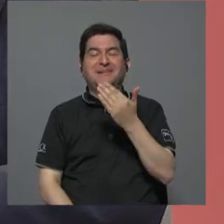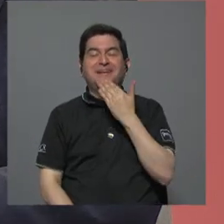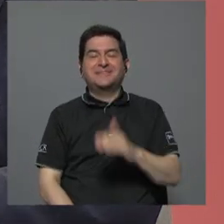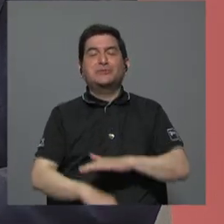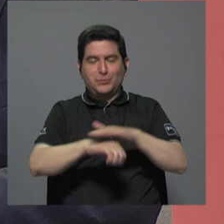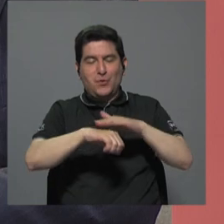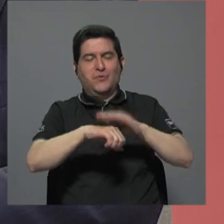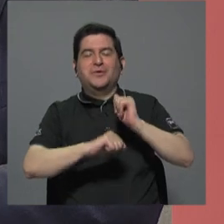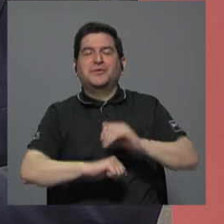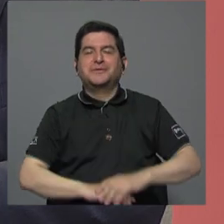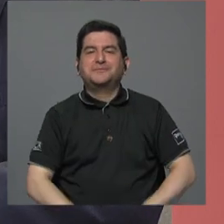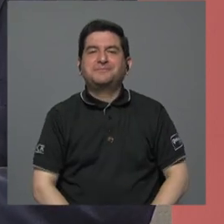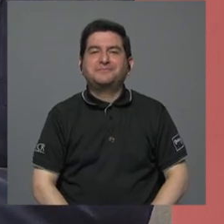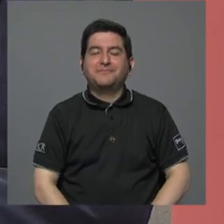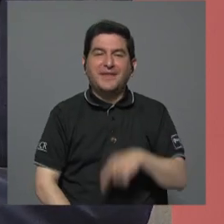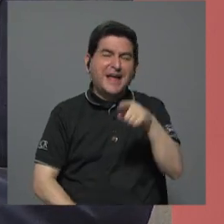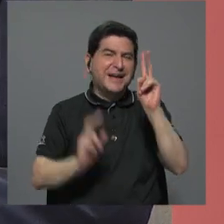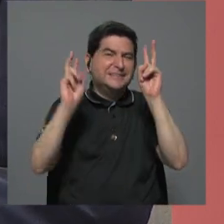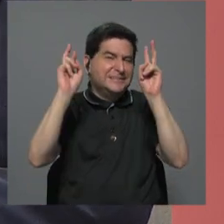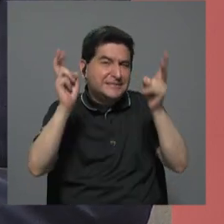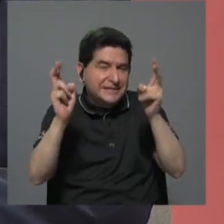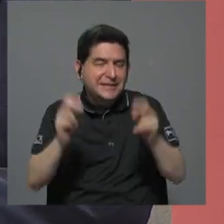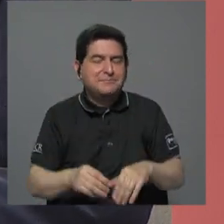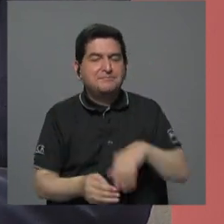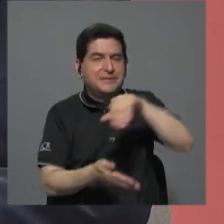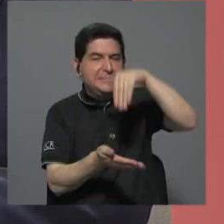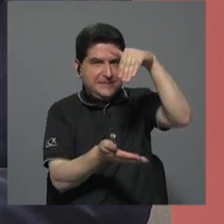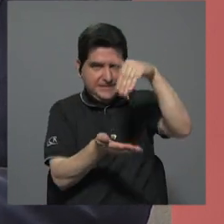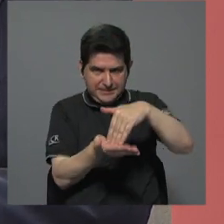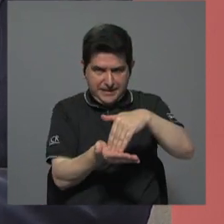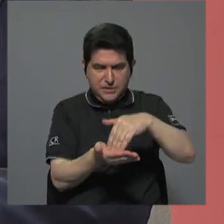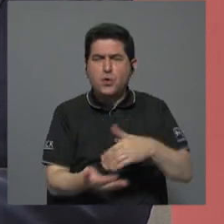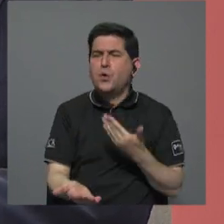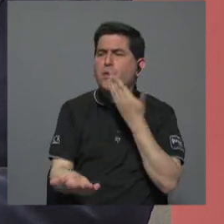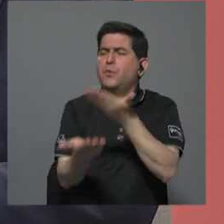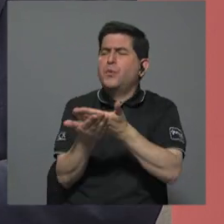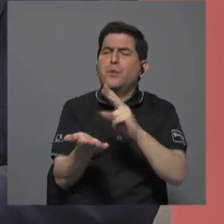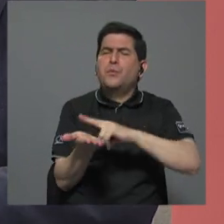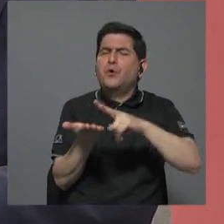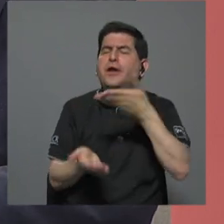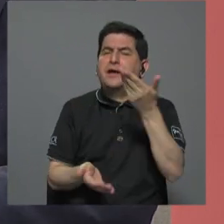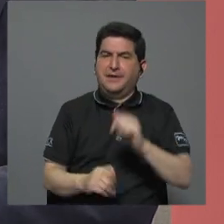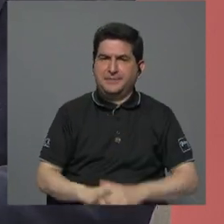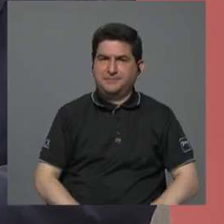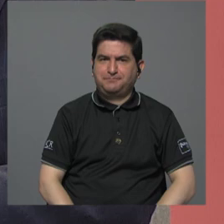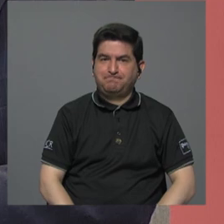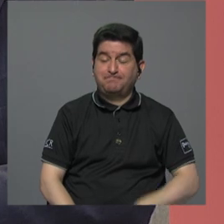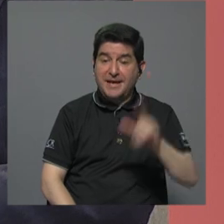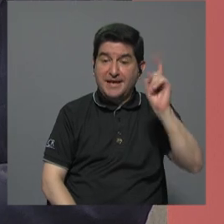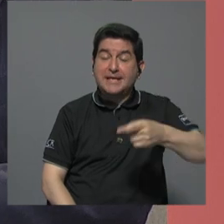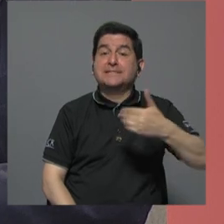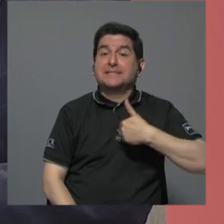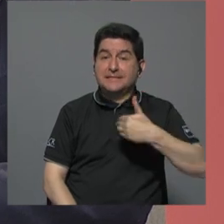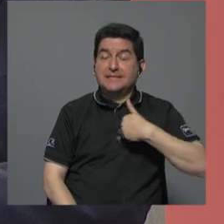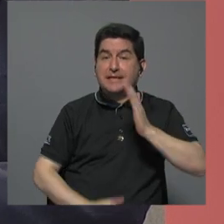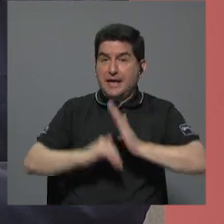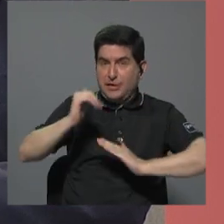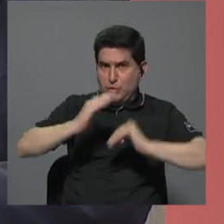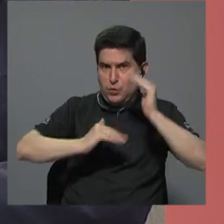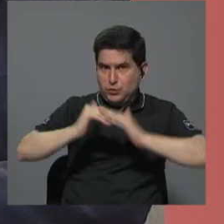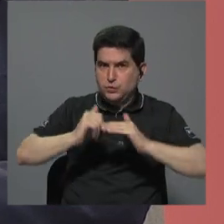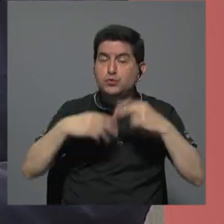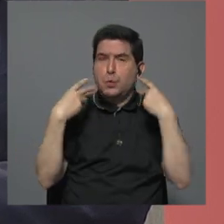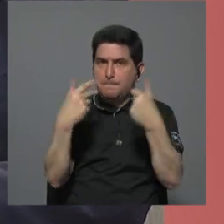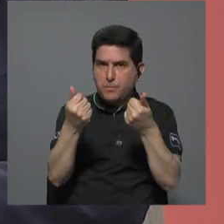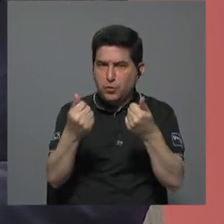favor. Ese tema es central porque Costa Rica... plantea Liberación? Sí, porque la necesidad que tenemos de construir es